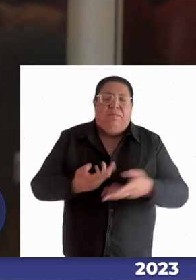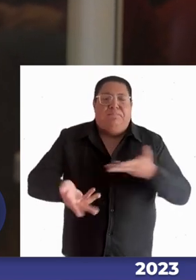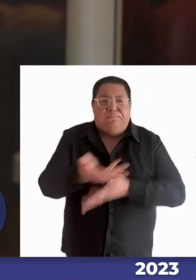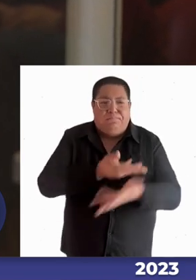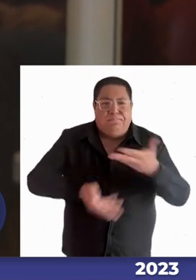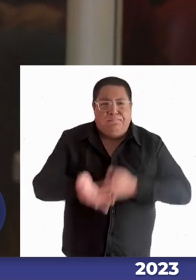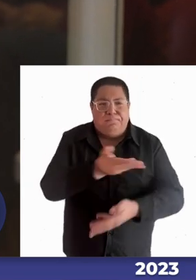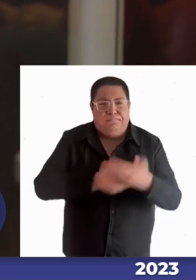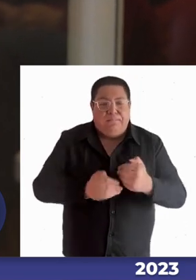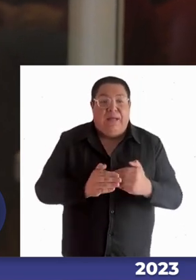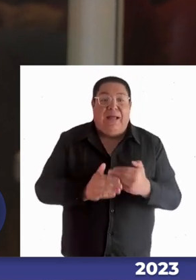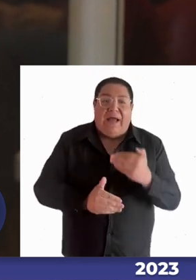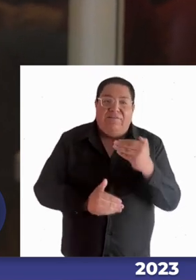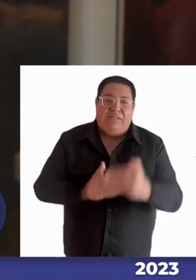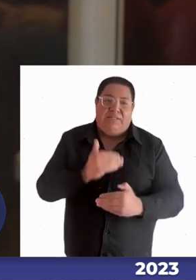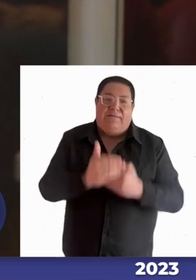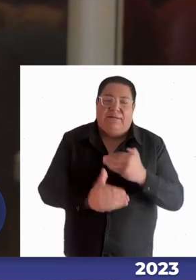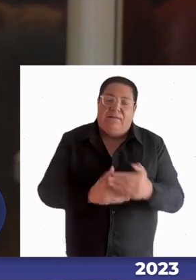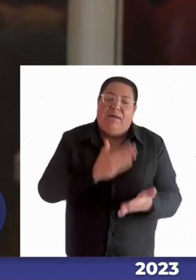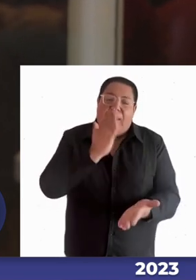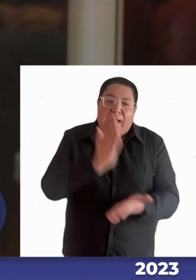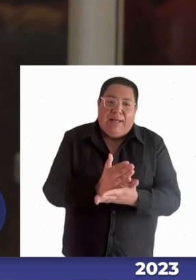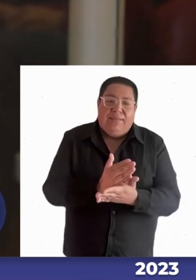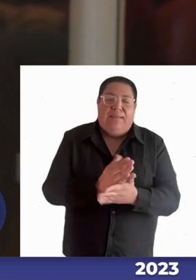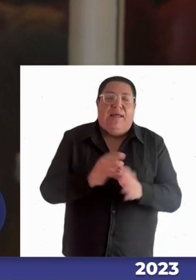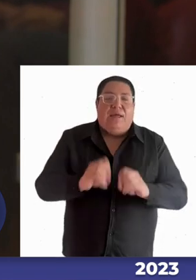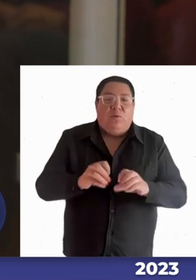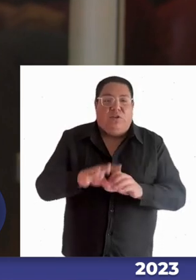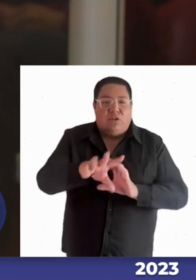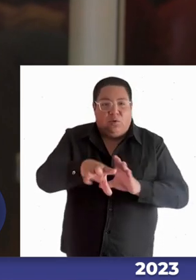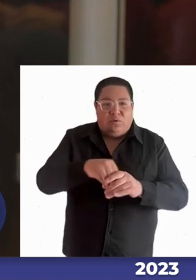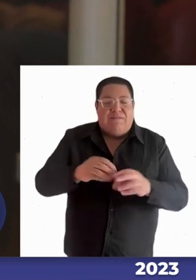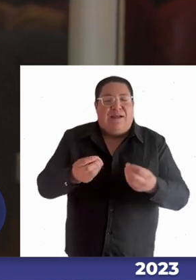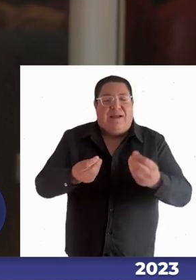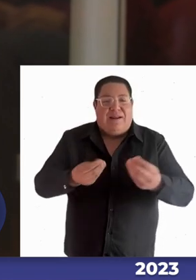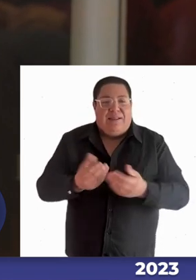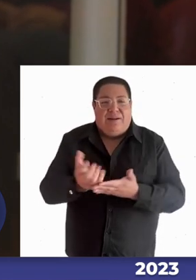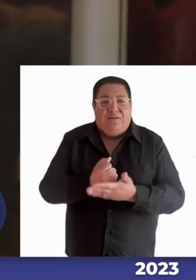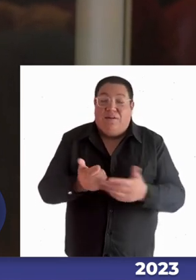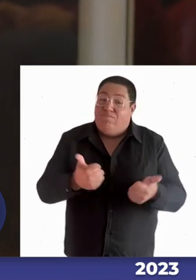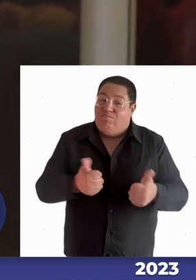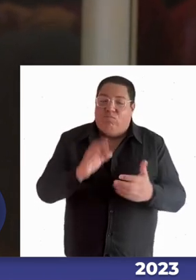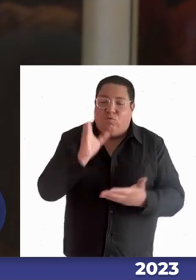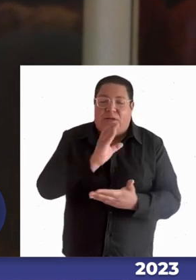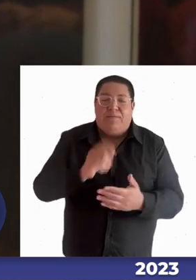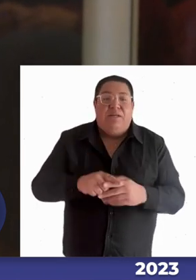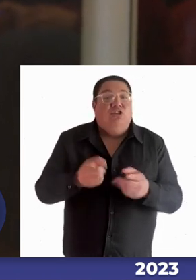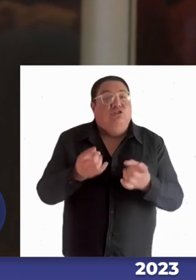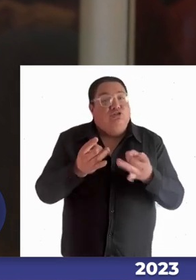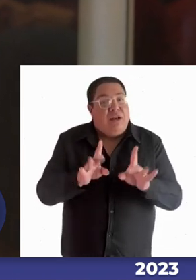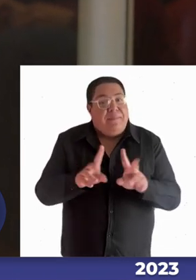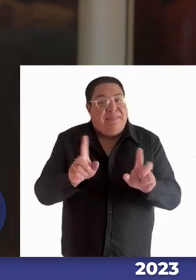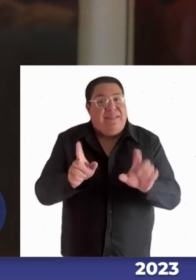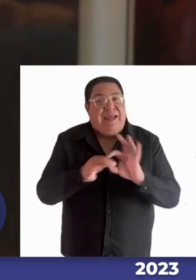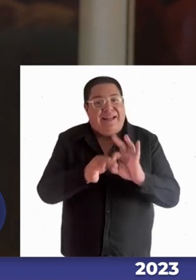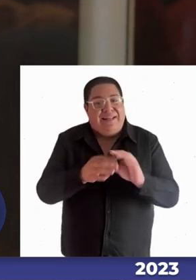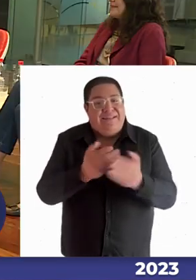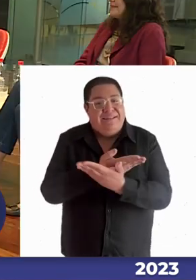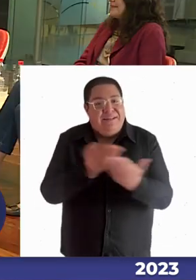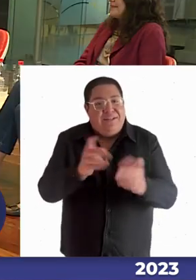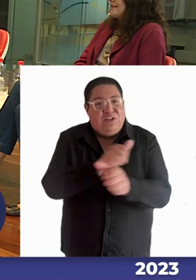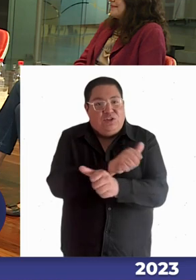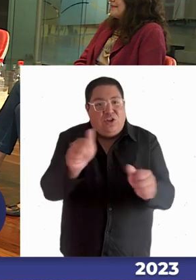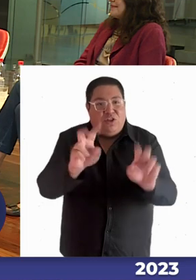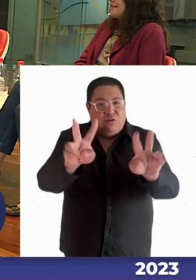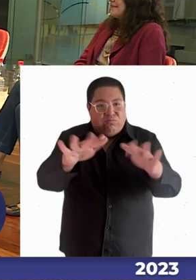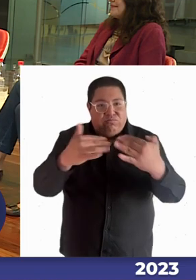hacia una educación inclusiva accesible y de calidad que creo que es el objetivo que todos buscamos solamente agradecer a todos quienes nos acompañaron en la jornada de